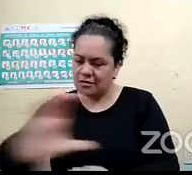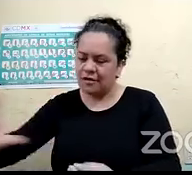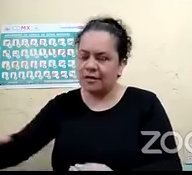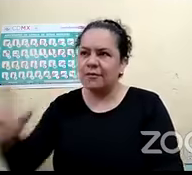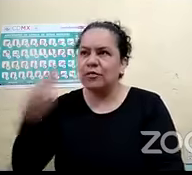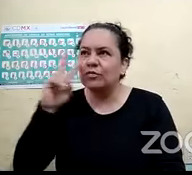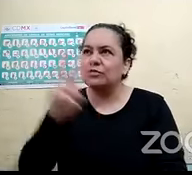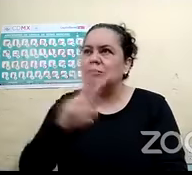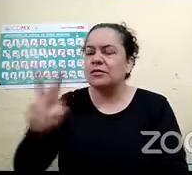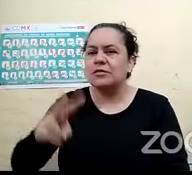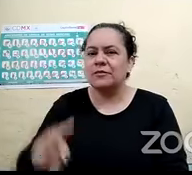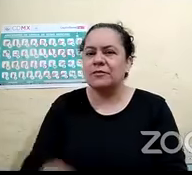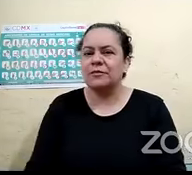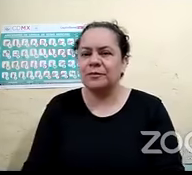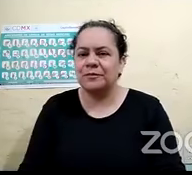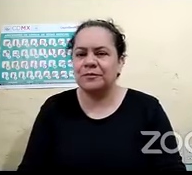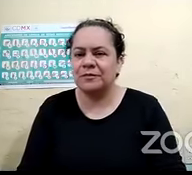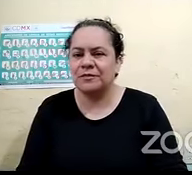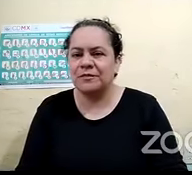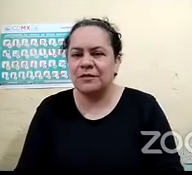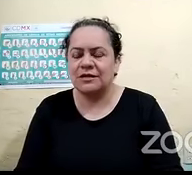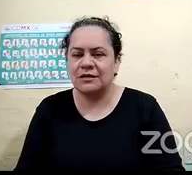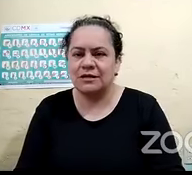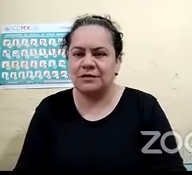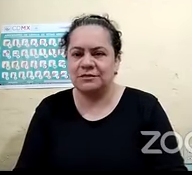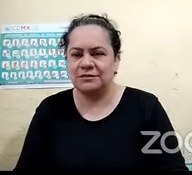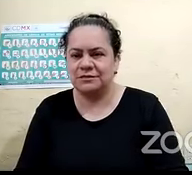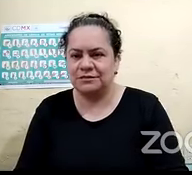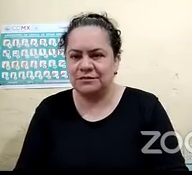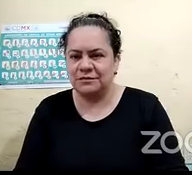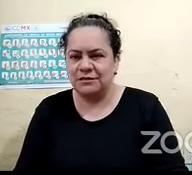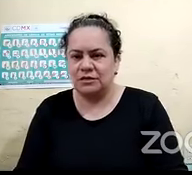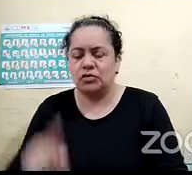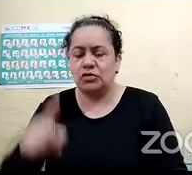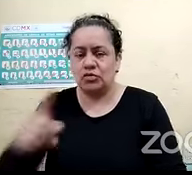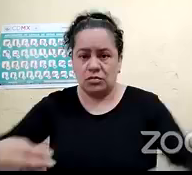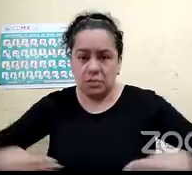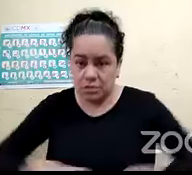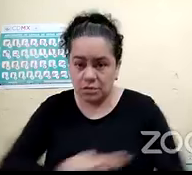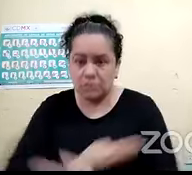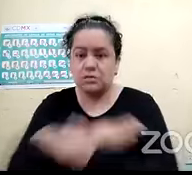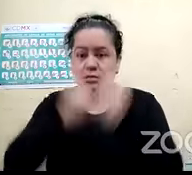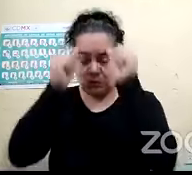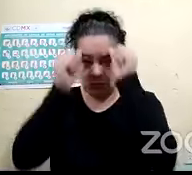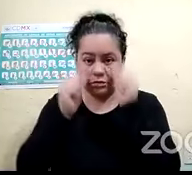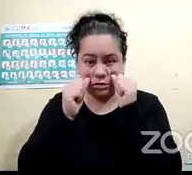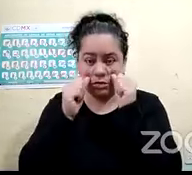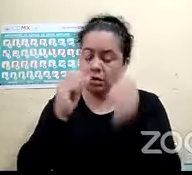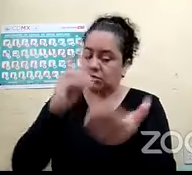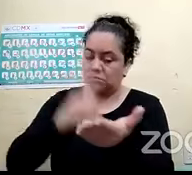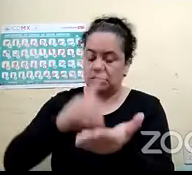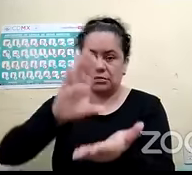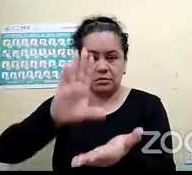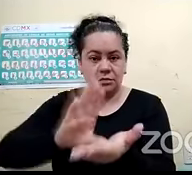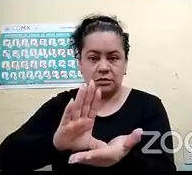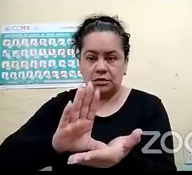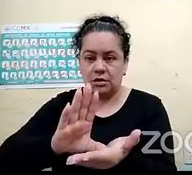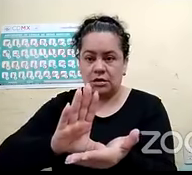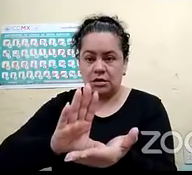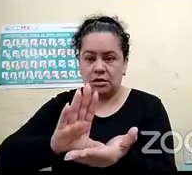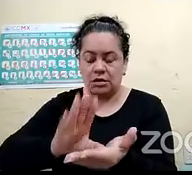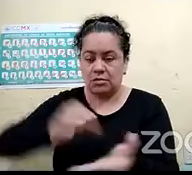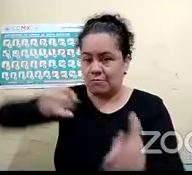soy ciega de nacimiento, nací con discapacidad visual total a causa de catarata